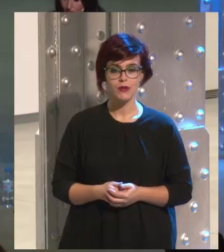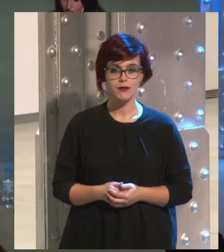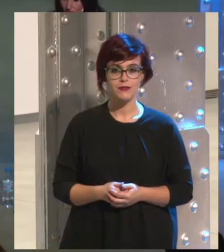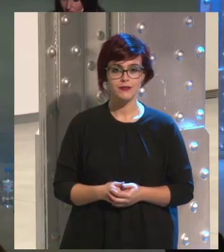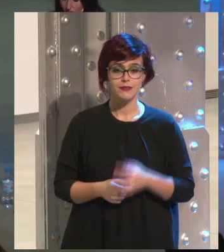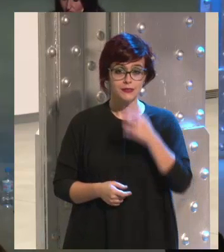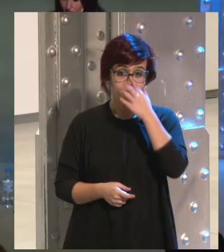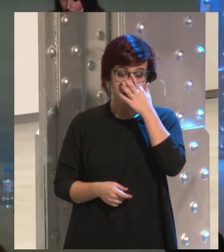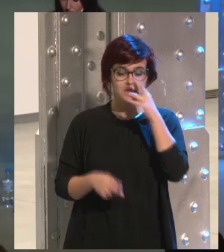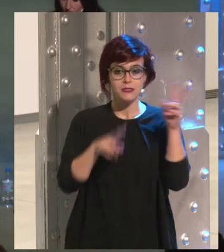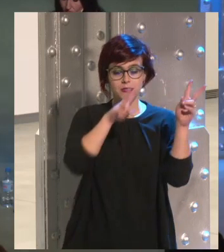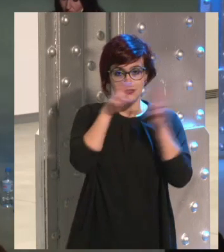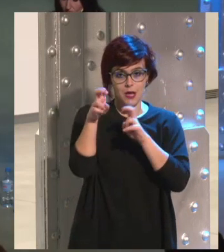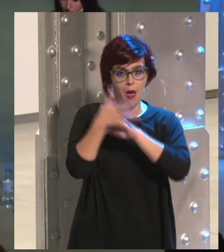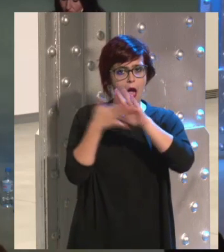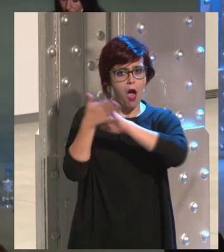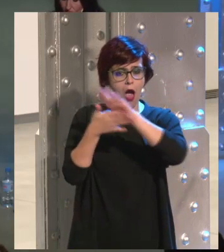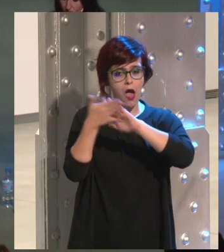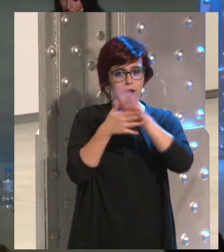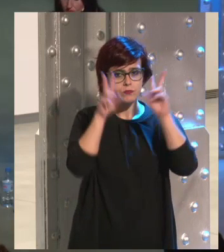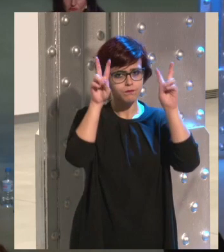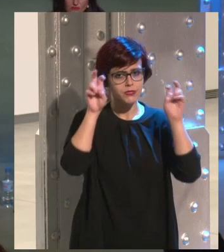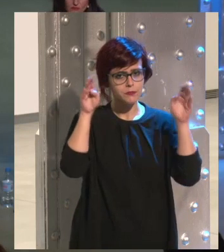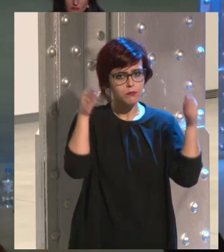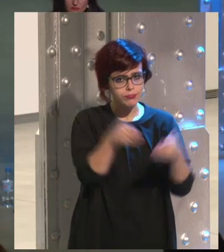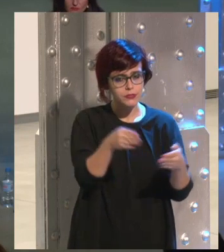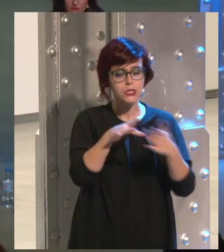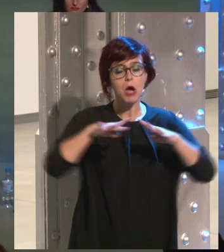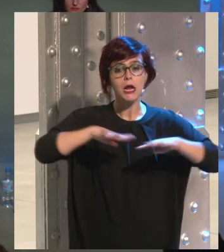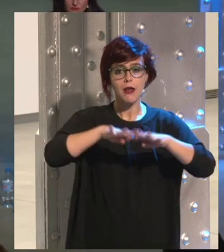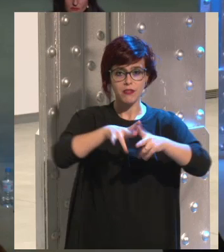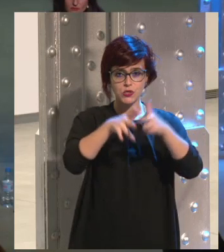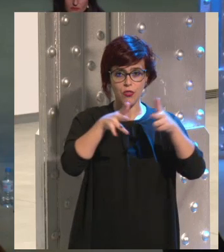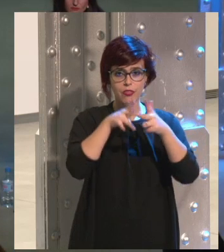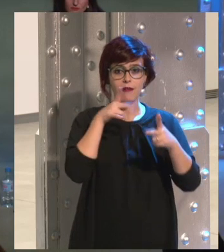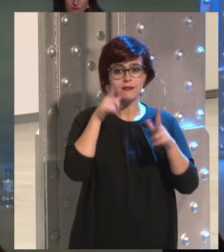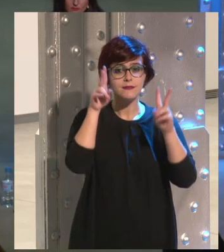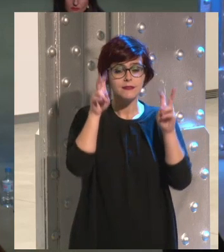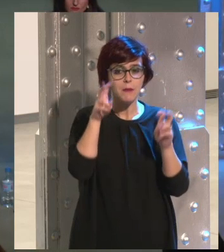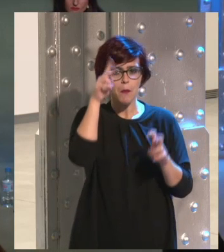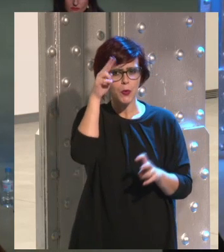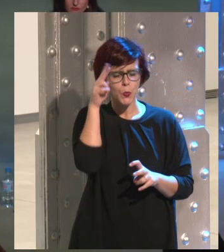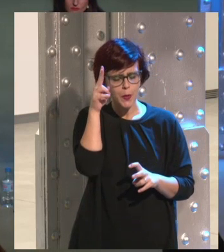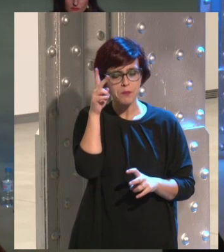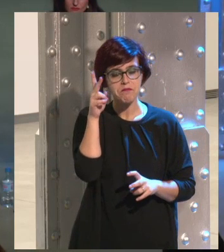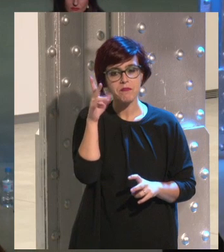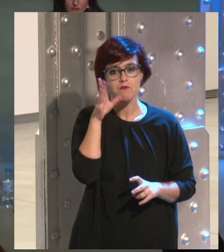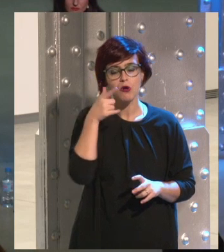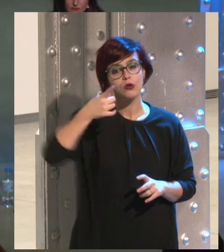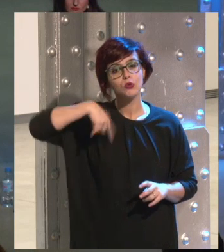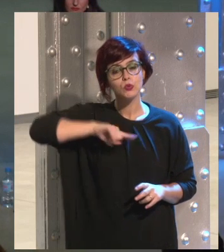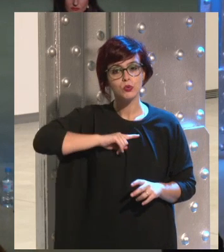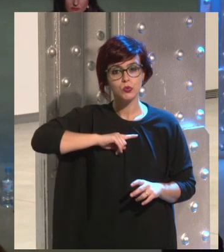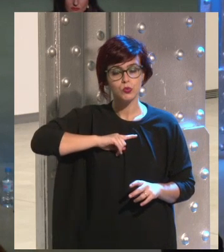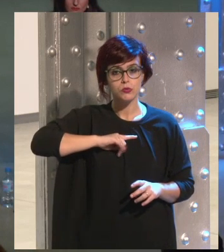Bueno, de todos los temas que se han tratado, a mí una de las cosas que me preocupa a nivel redes sociales sobre todo es la forma en cómo nosotros cambiamos la